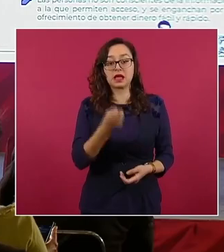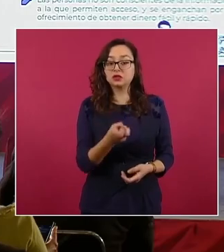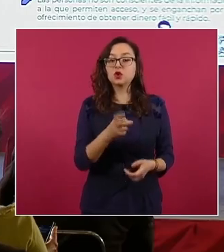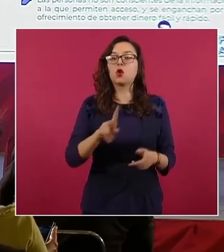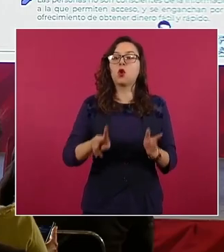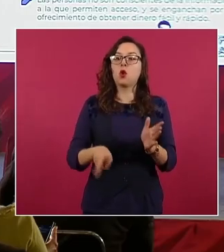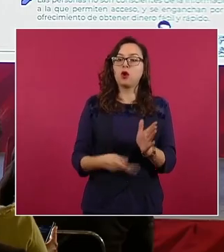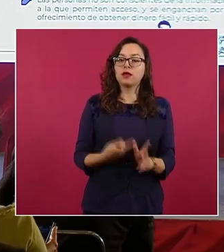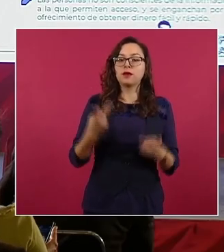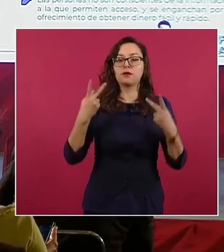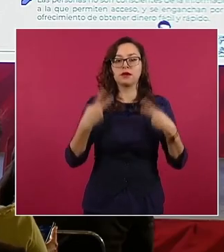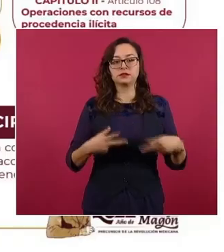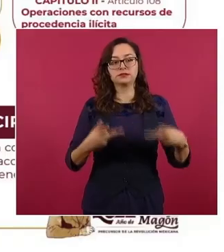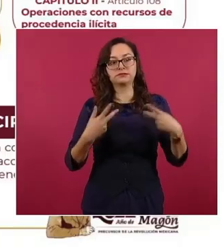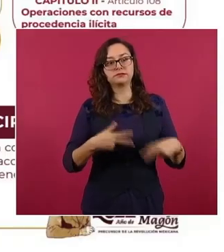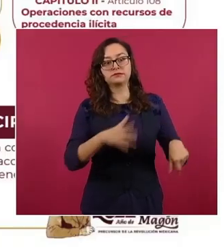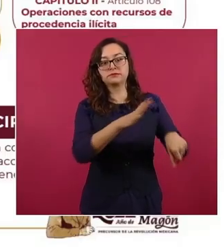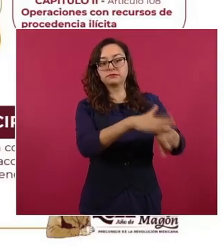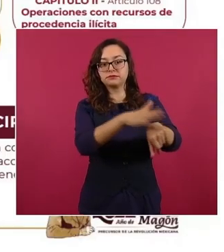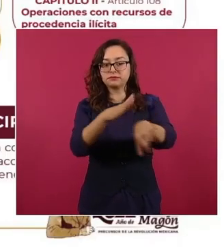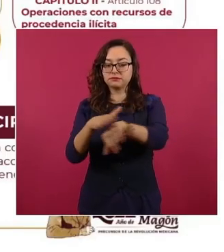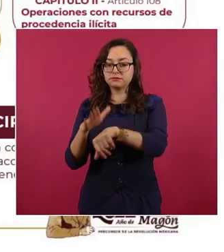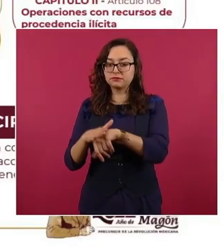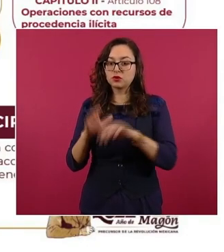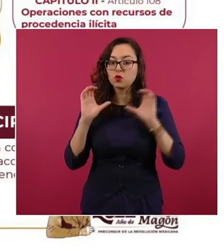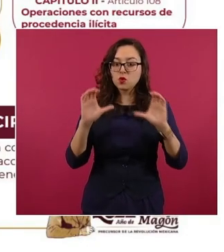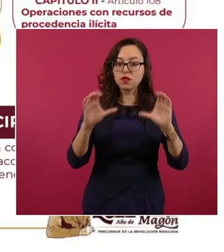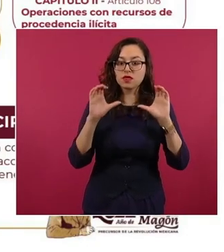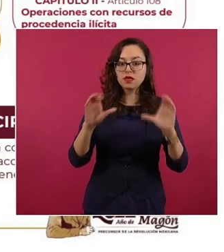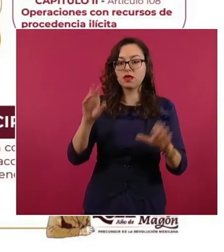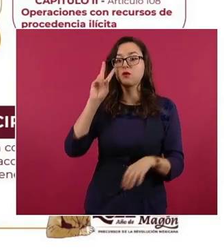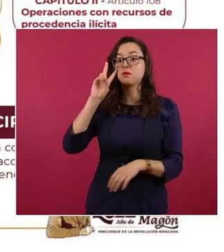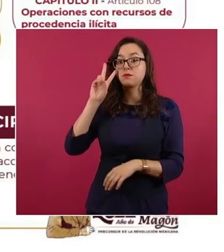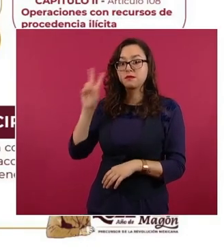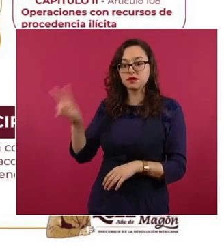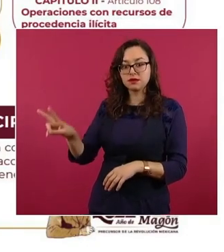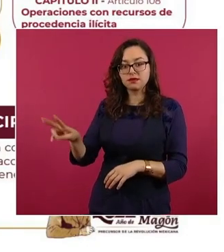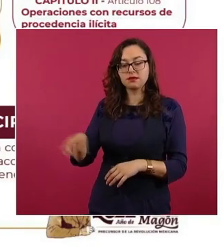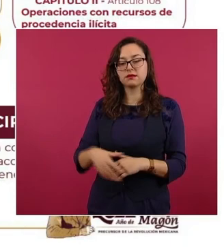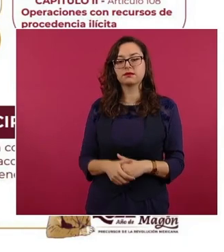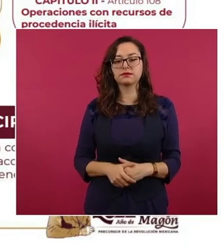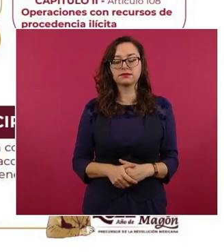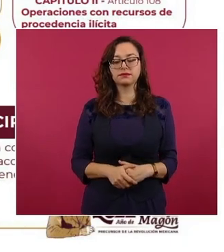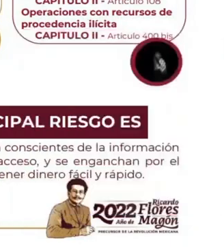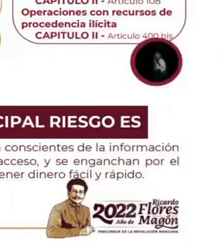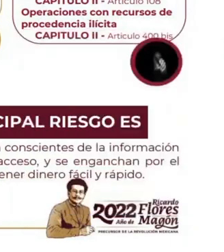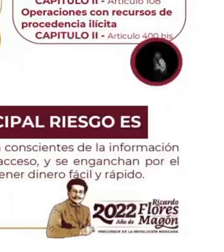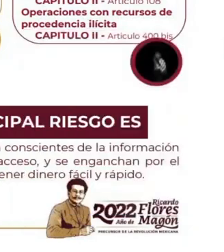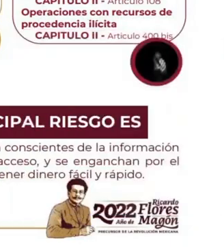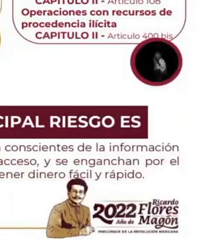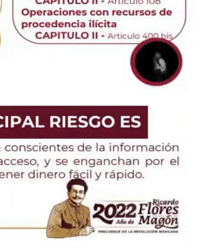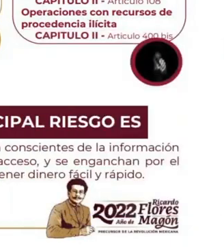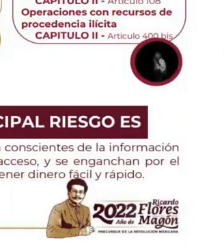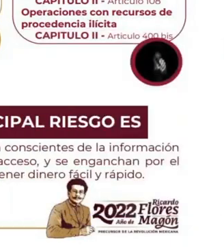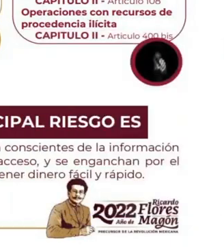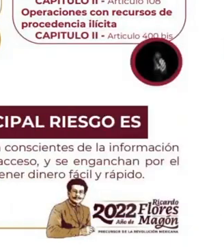que se hacen a través de apps, de aplicaciones, en las cuales ofertan